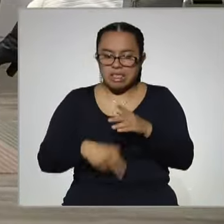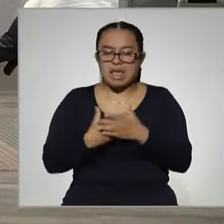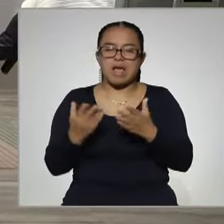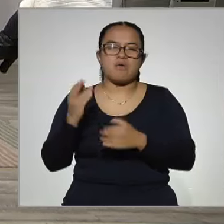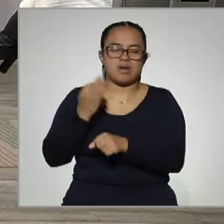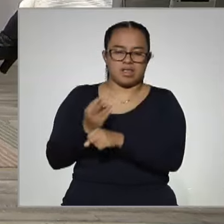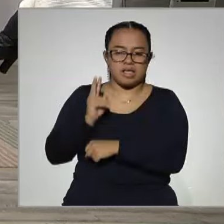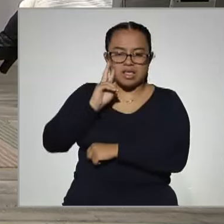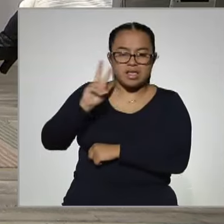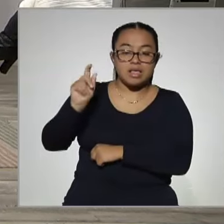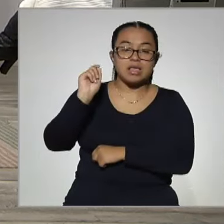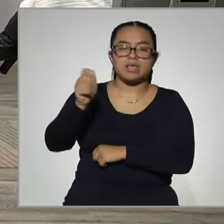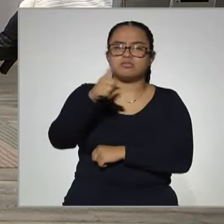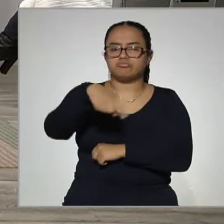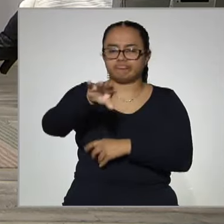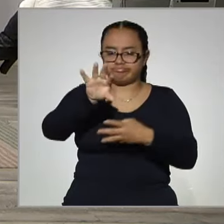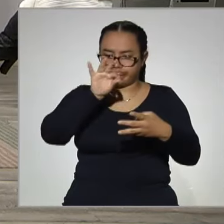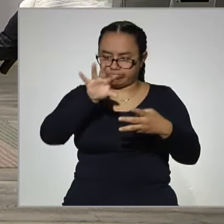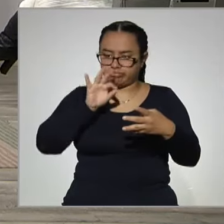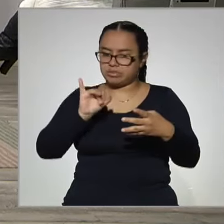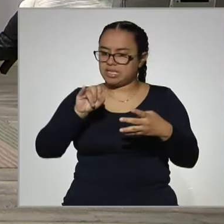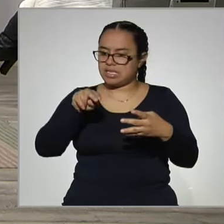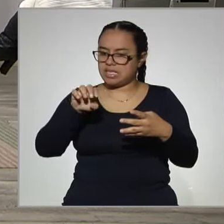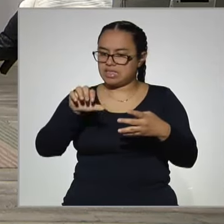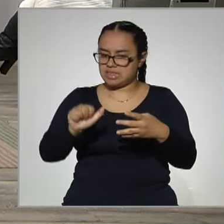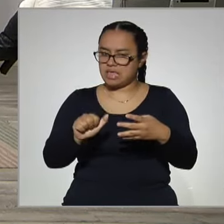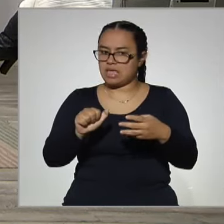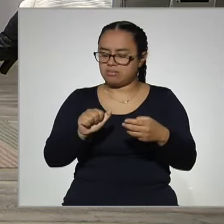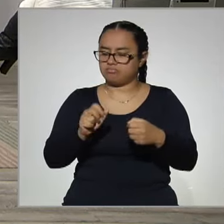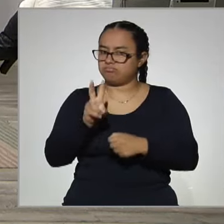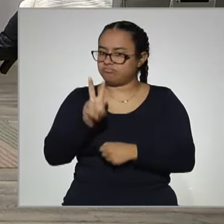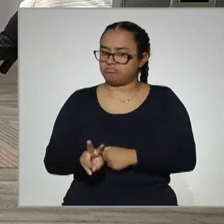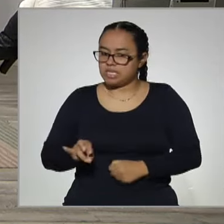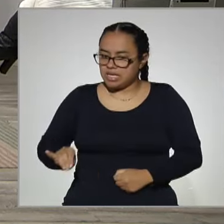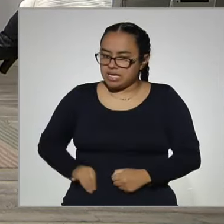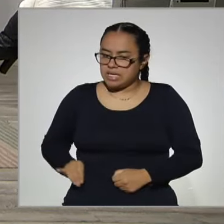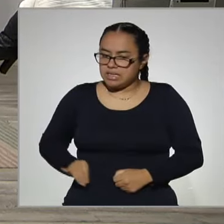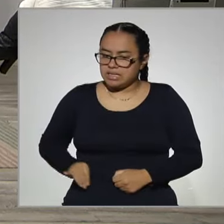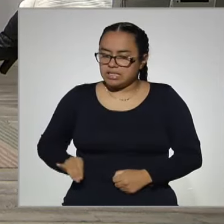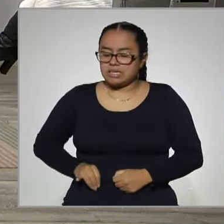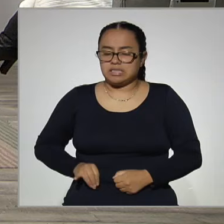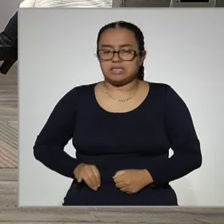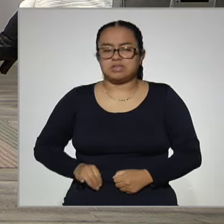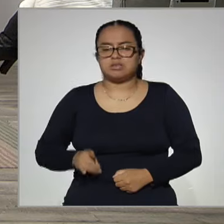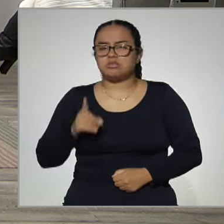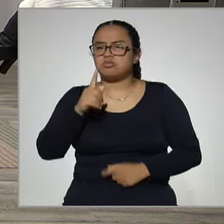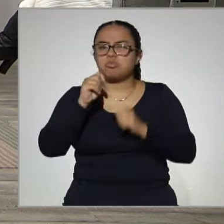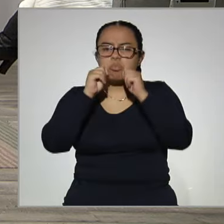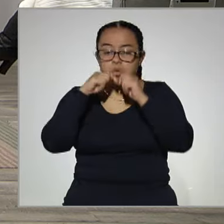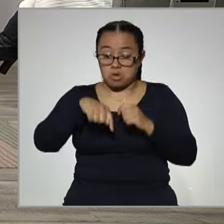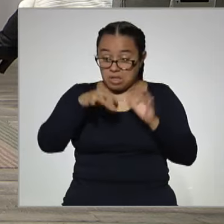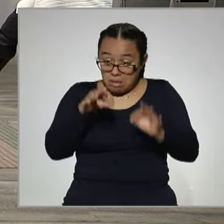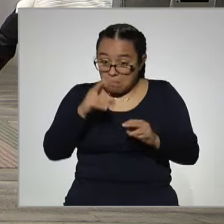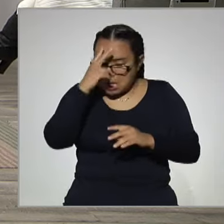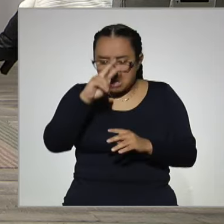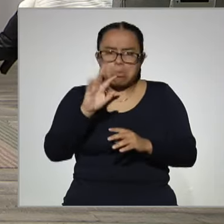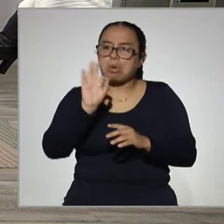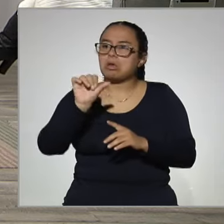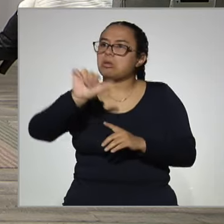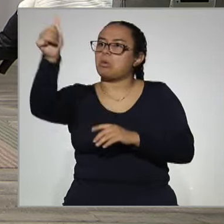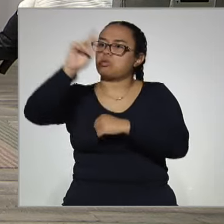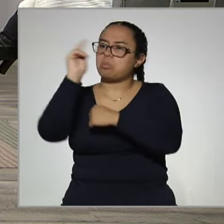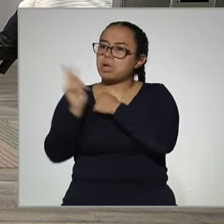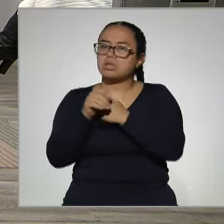escuchamos fueron las opciones que ofrece el INEA y es muy interesante saber que incluso puedes estar fuera del país y puedes